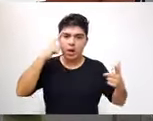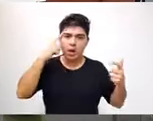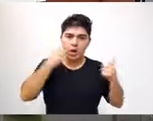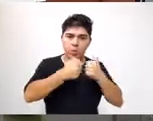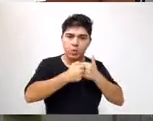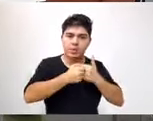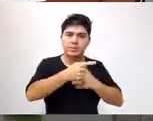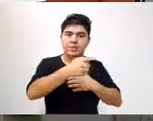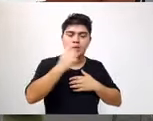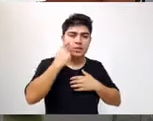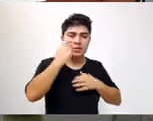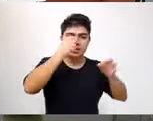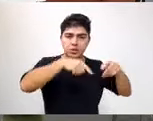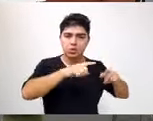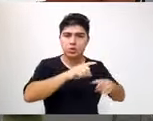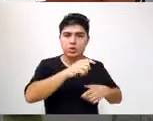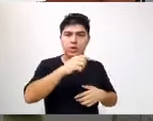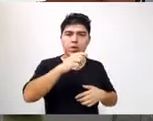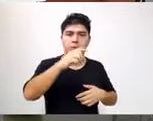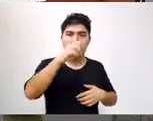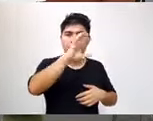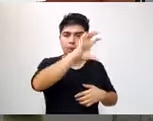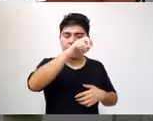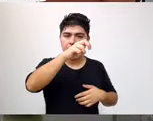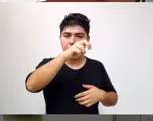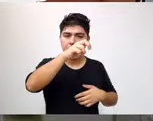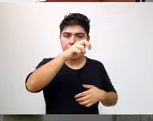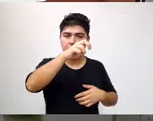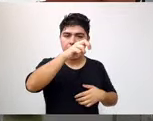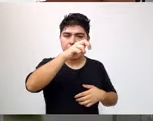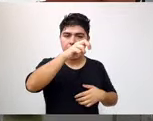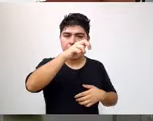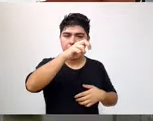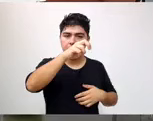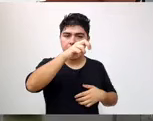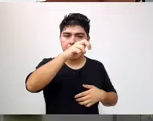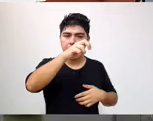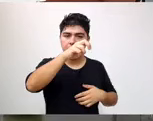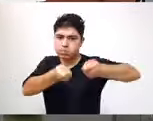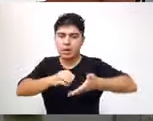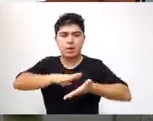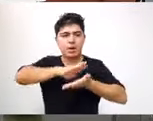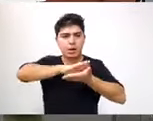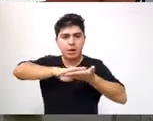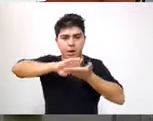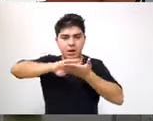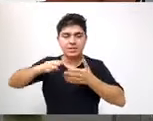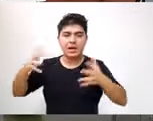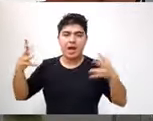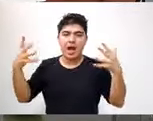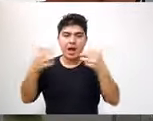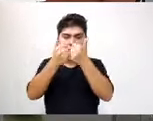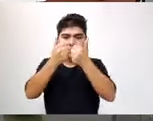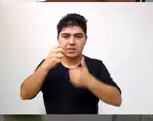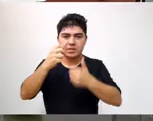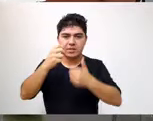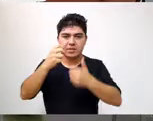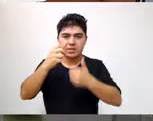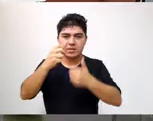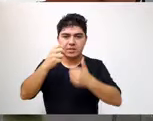con el Instituto Provincial de Juegos de Azar por un aporte no reintegrable para cubrir gastos del 57 aniversario de la